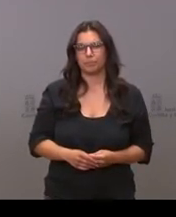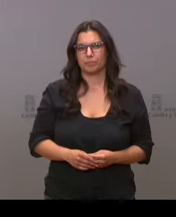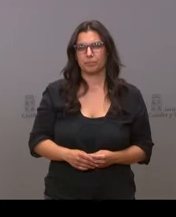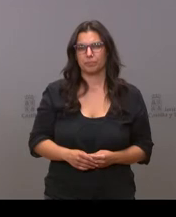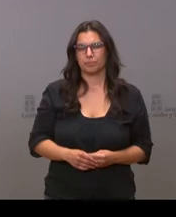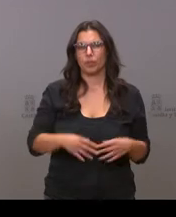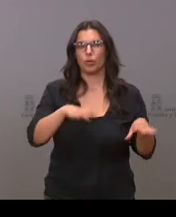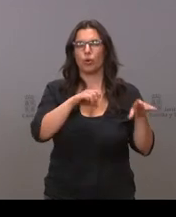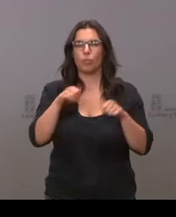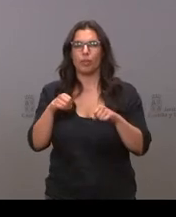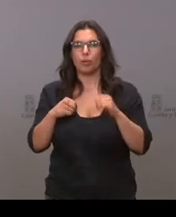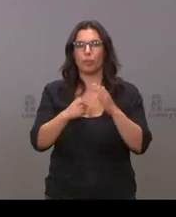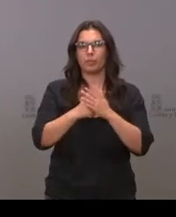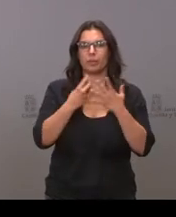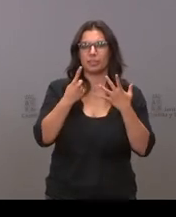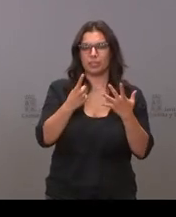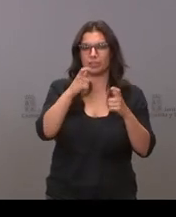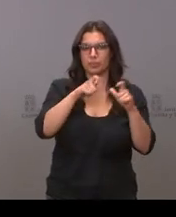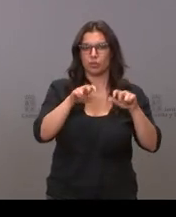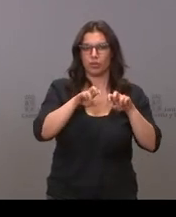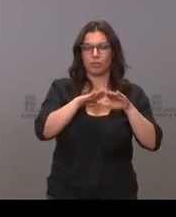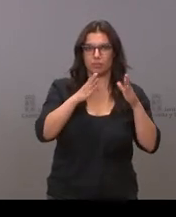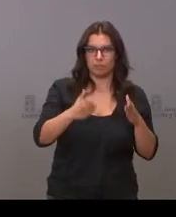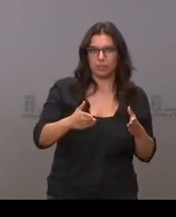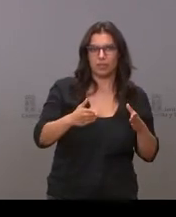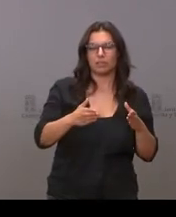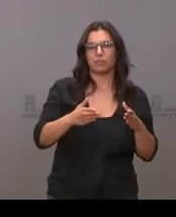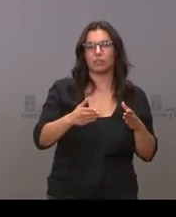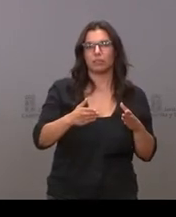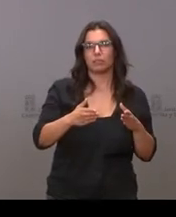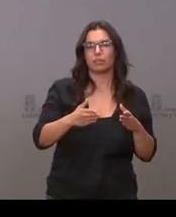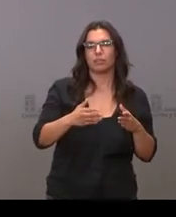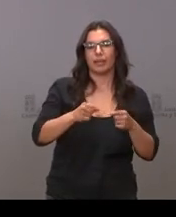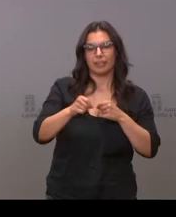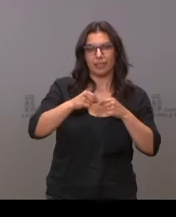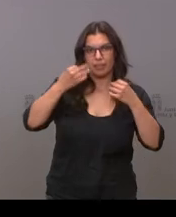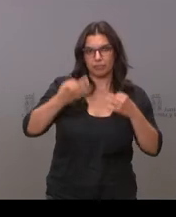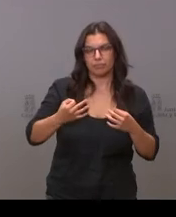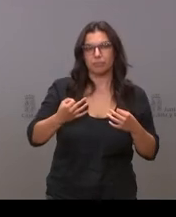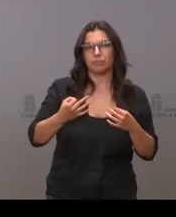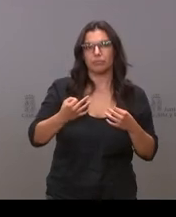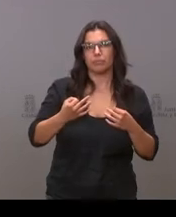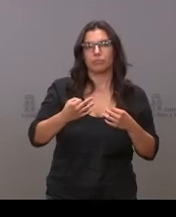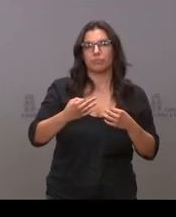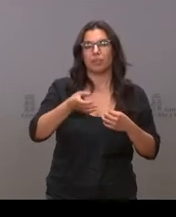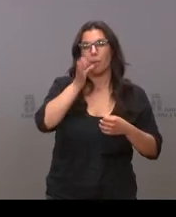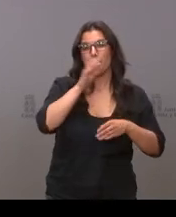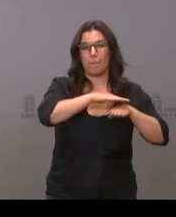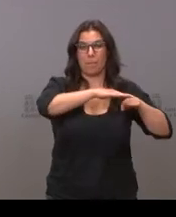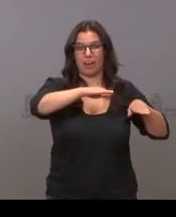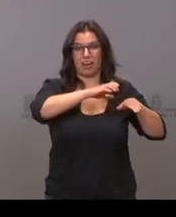máxima de 6 personas por mesa agrupación de mesas garantizar la distancia prohibición de consumo en bar